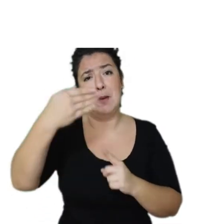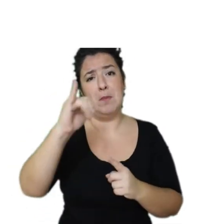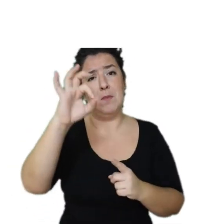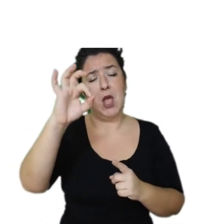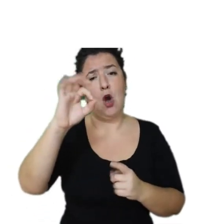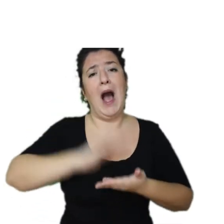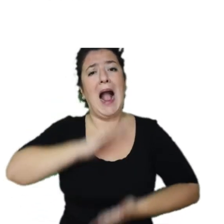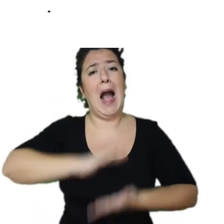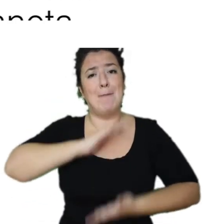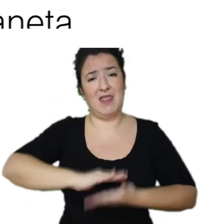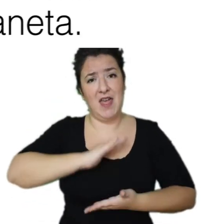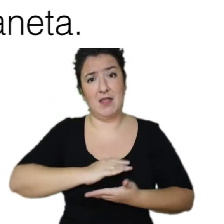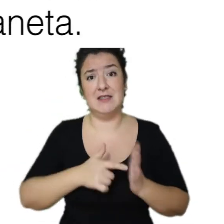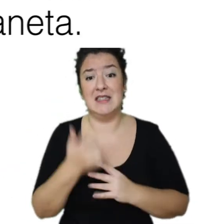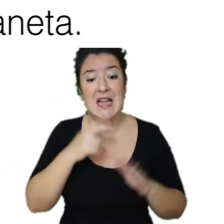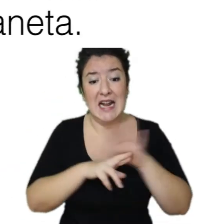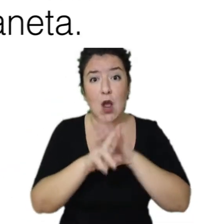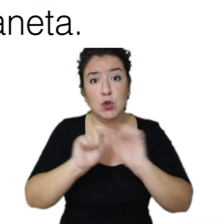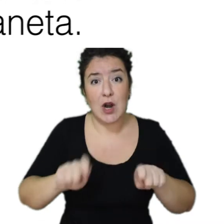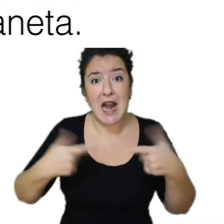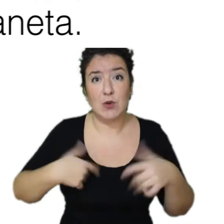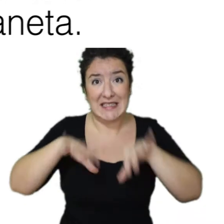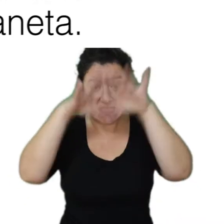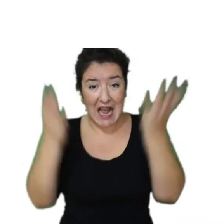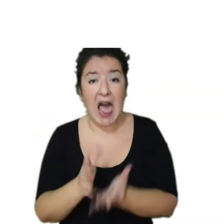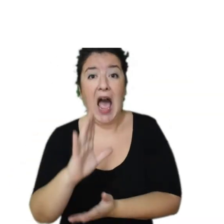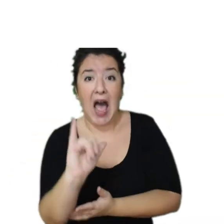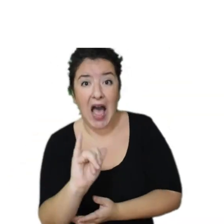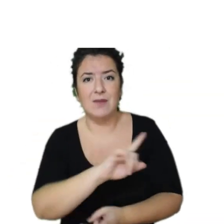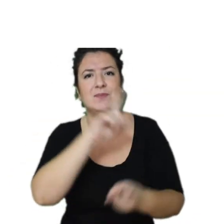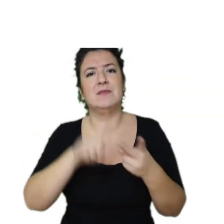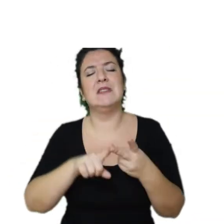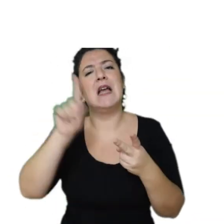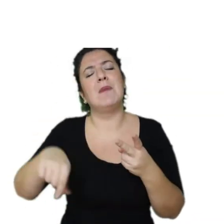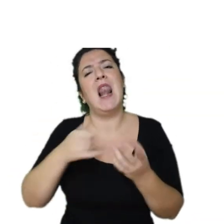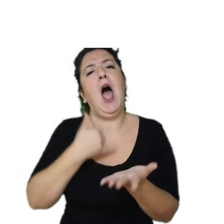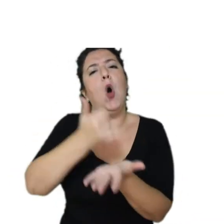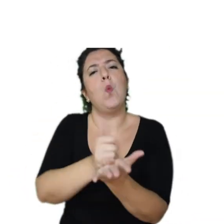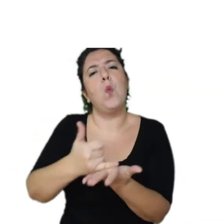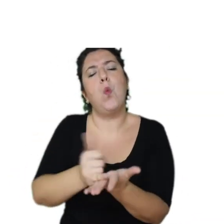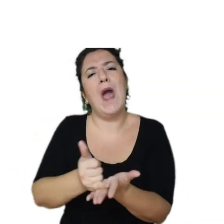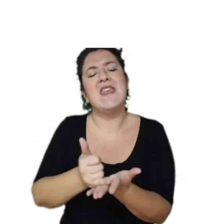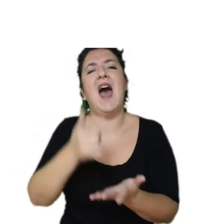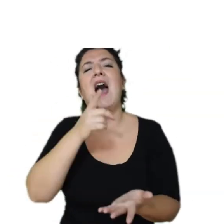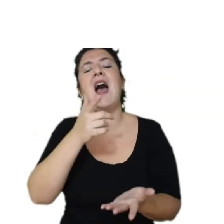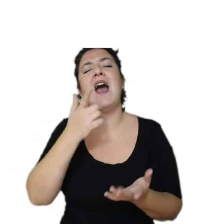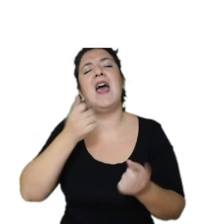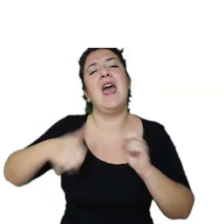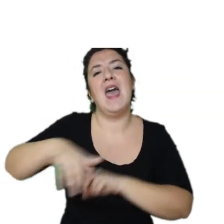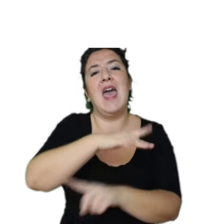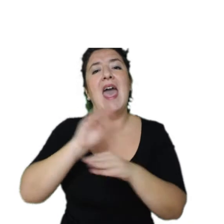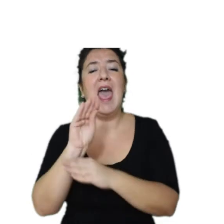cantidad de recursos naturales de los que dispone el planeta, y la huella ecológica, que se representa como la superficie